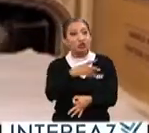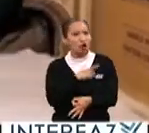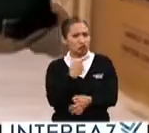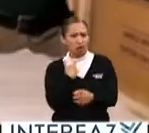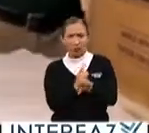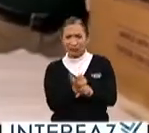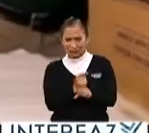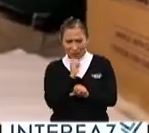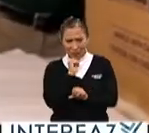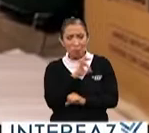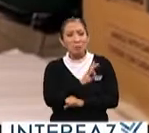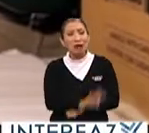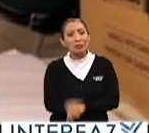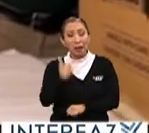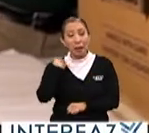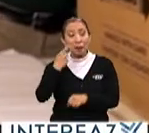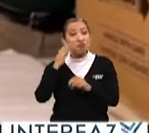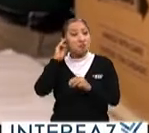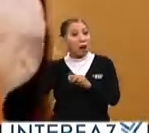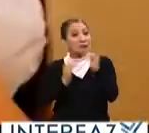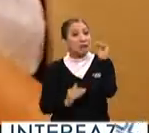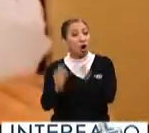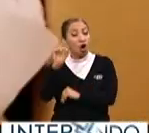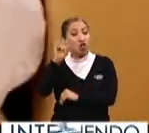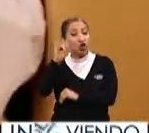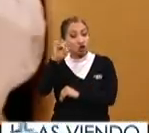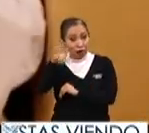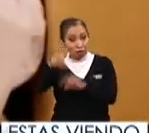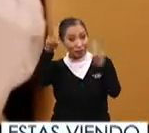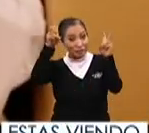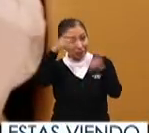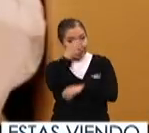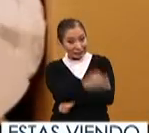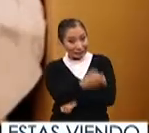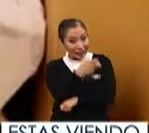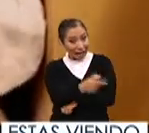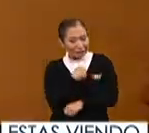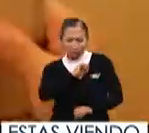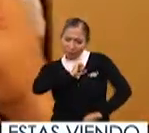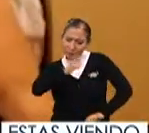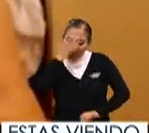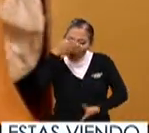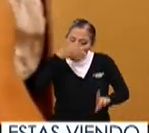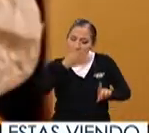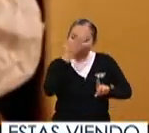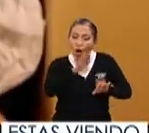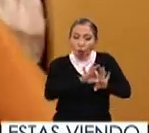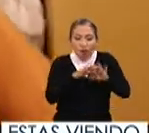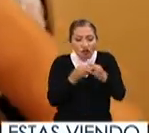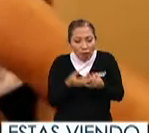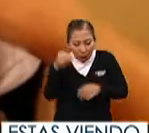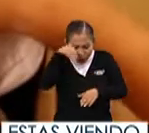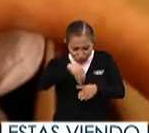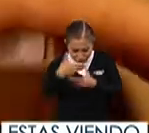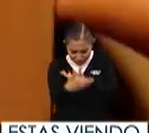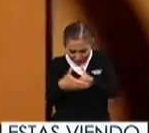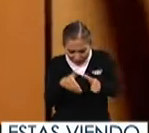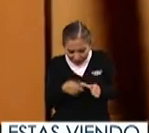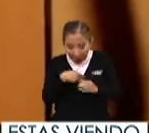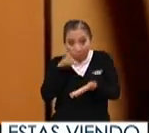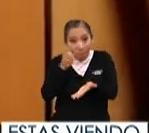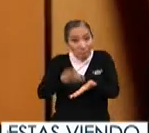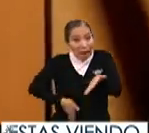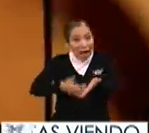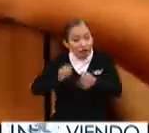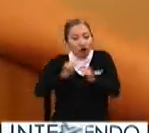solo es una licenciatura se puede hacer un posgrado y hasta un doctorado en la materia en ellos se especializan para encontrar nuevas formas de empaquetar a menores